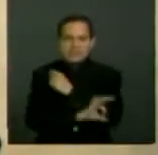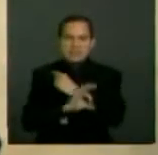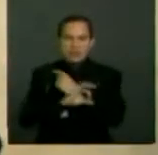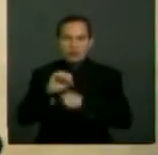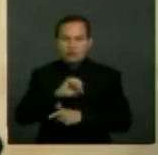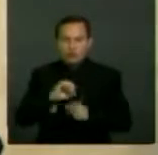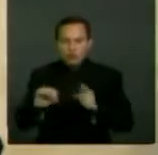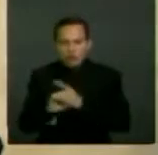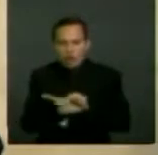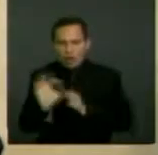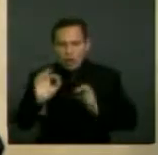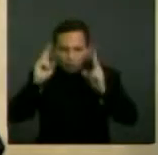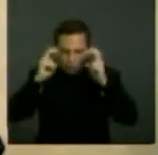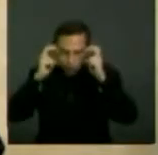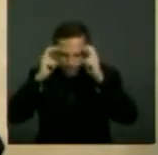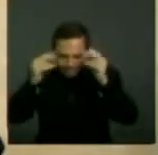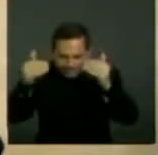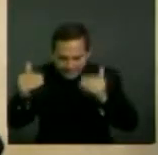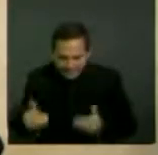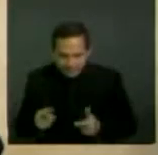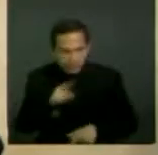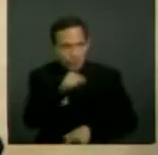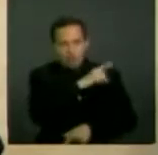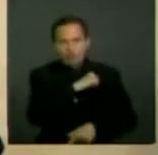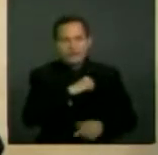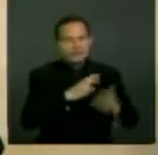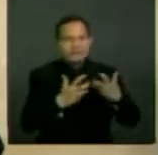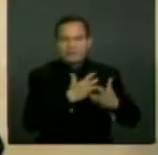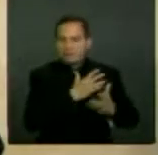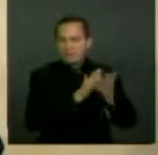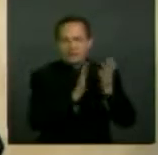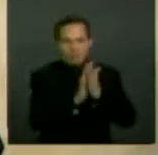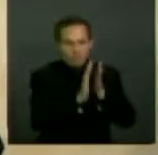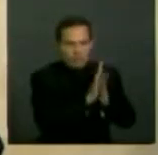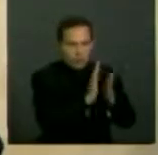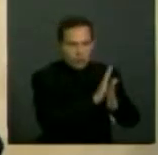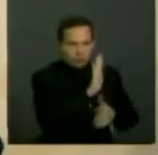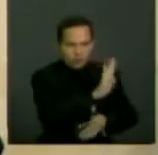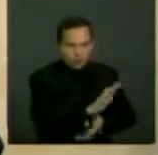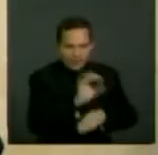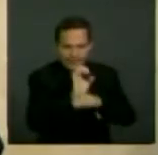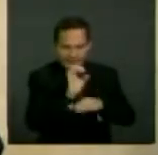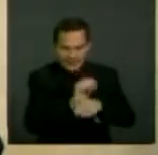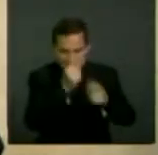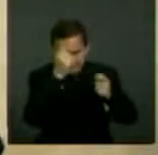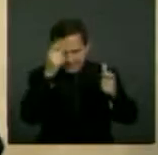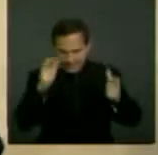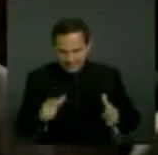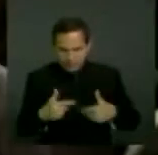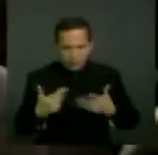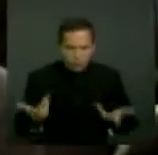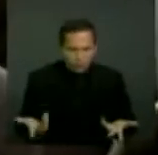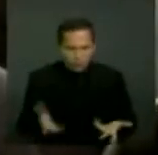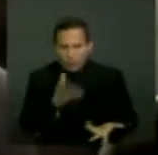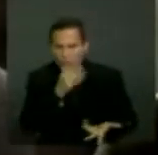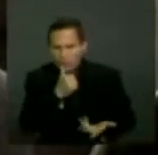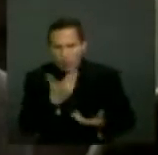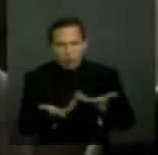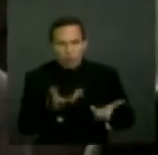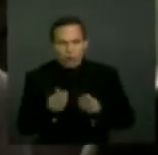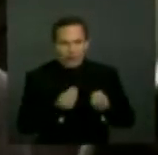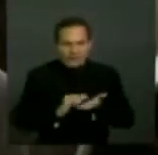cognitiva. Al no contar con sistemas de información confiables por las entidades del Estado, no hay sustento para la delimitación de políticas públicas